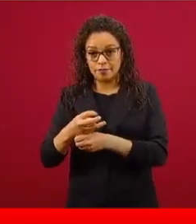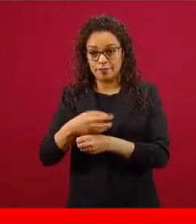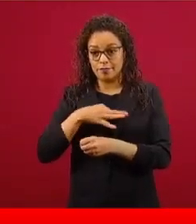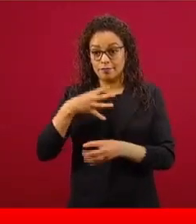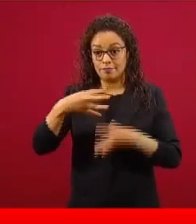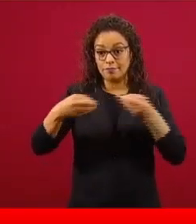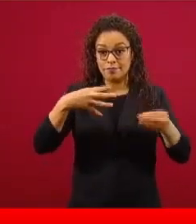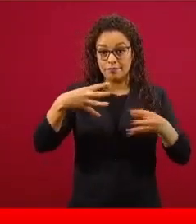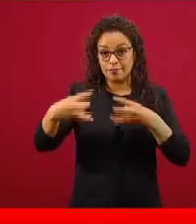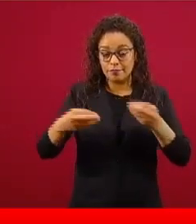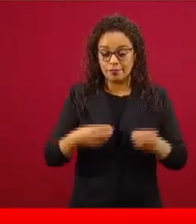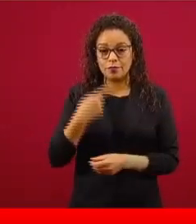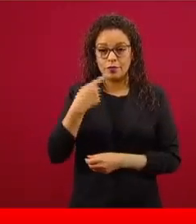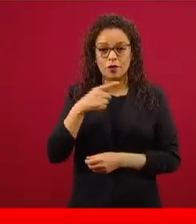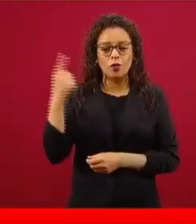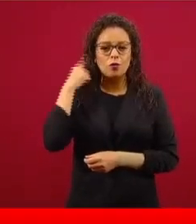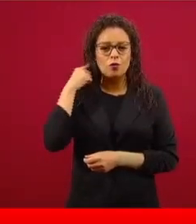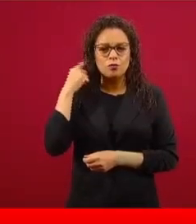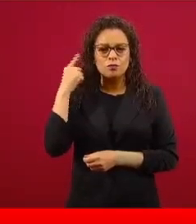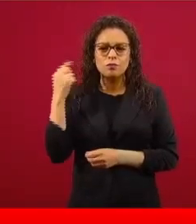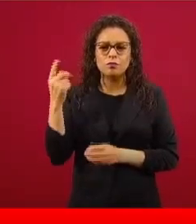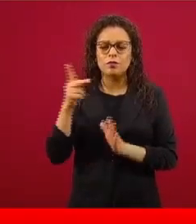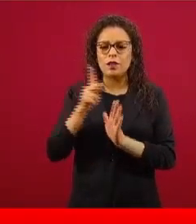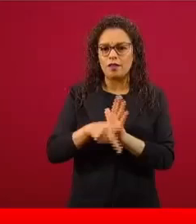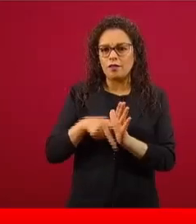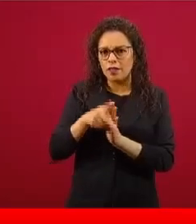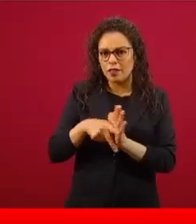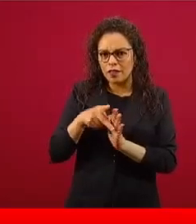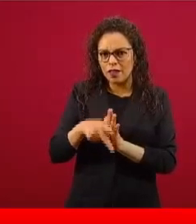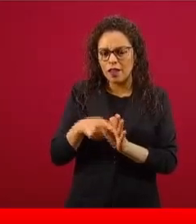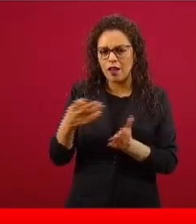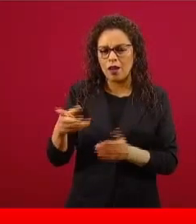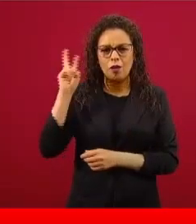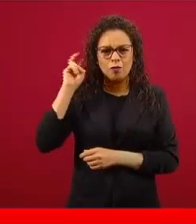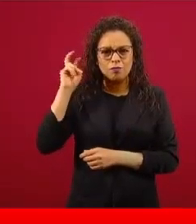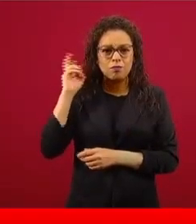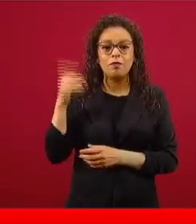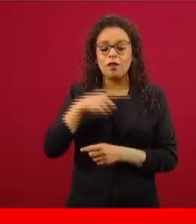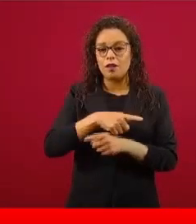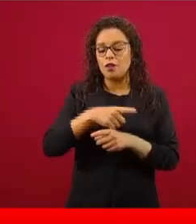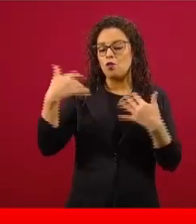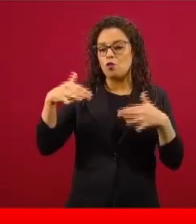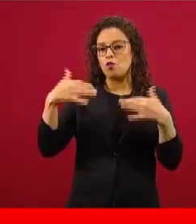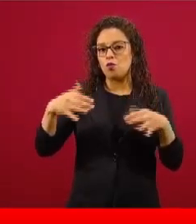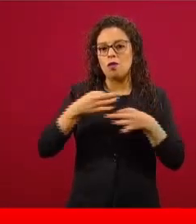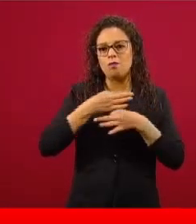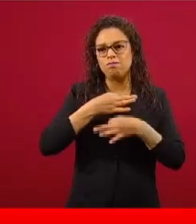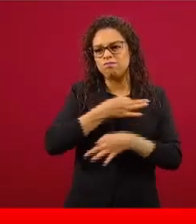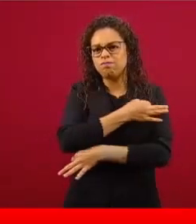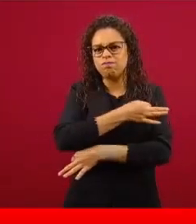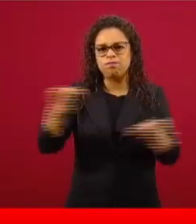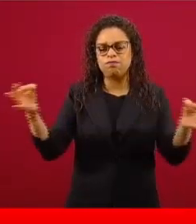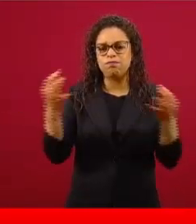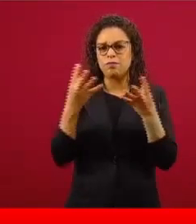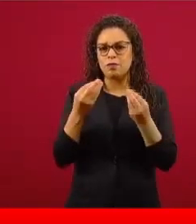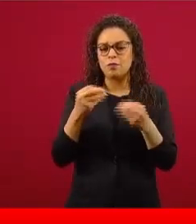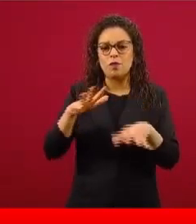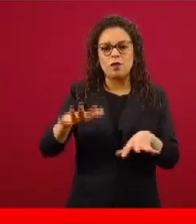de audios y de videos alterados, truqueados, que tienen como objetivo